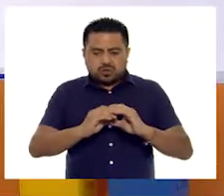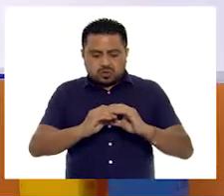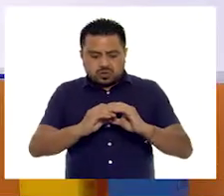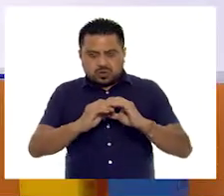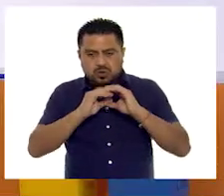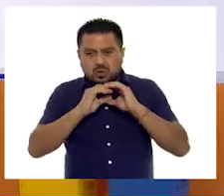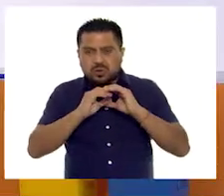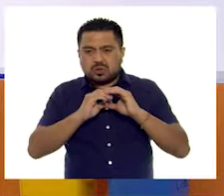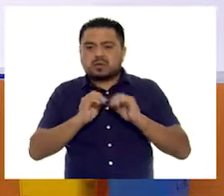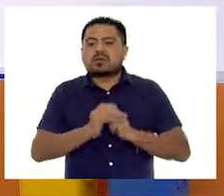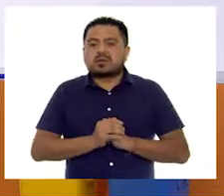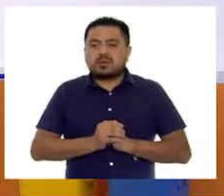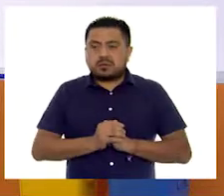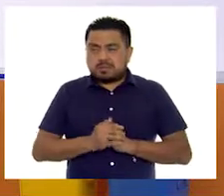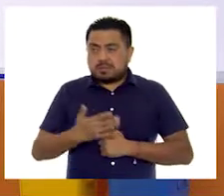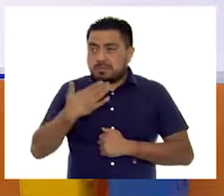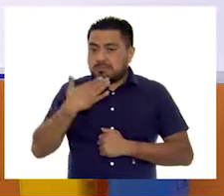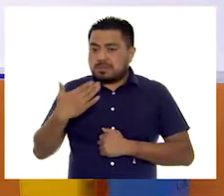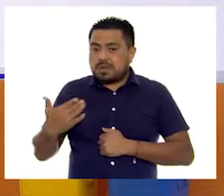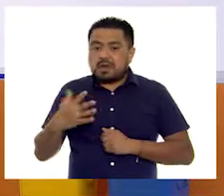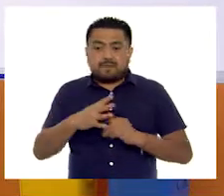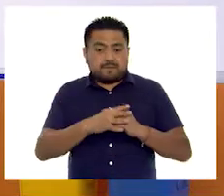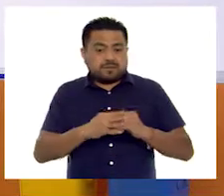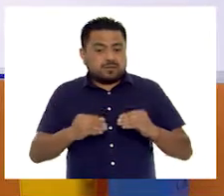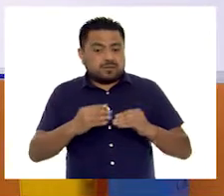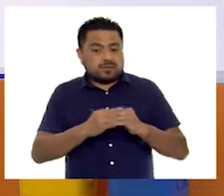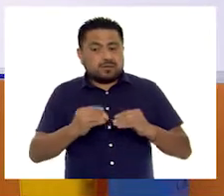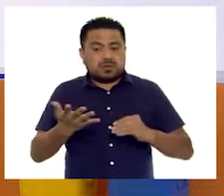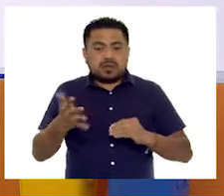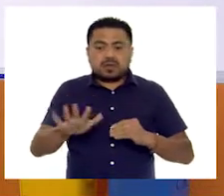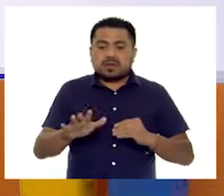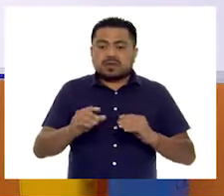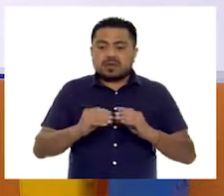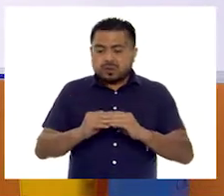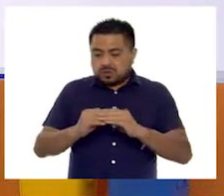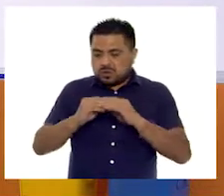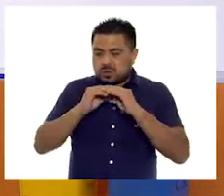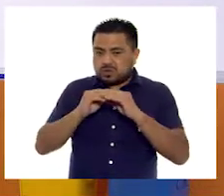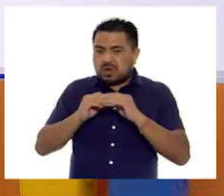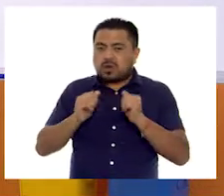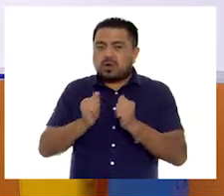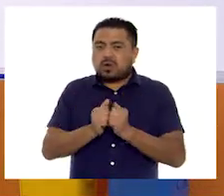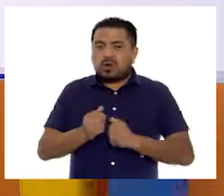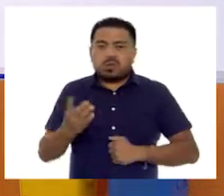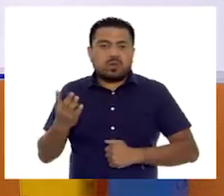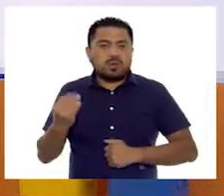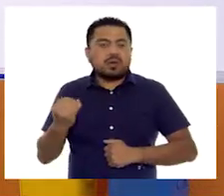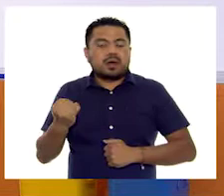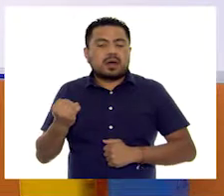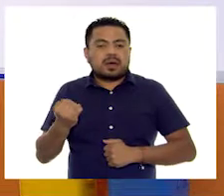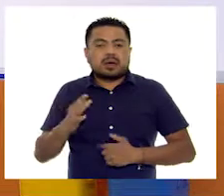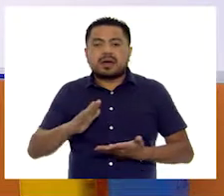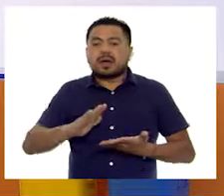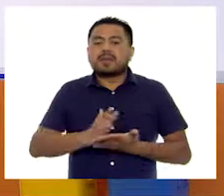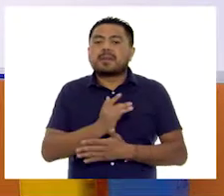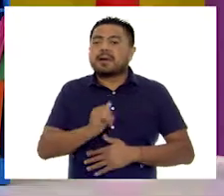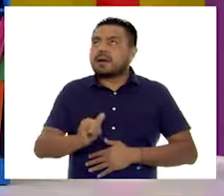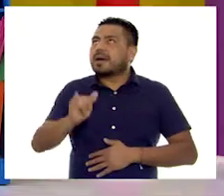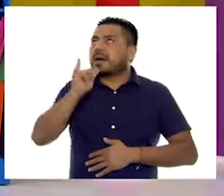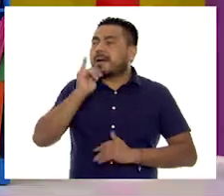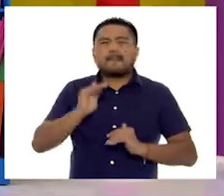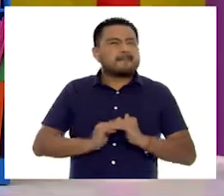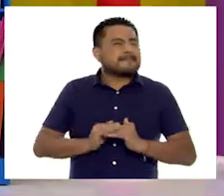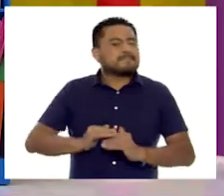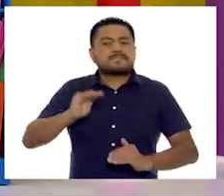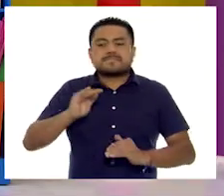torta. Ajá. Muy bien. La fruta con 10 y la torta con 9. Y que la bebida que más se